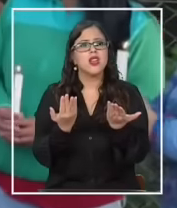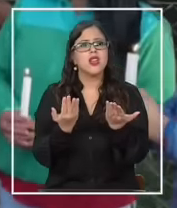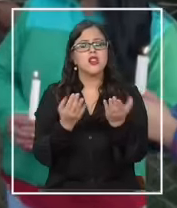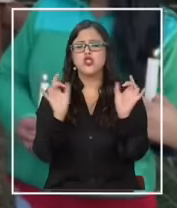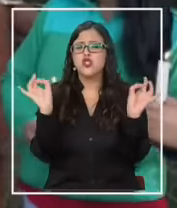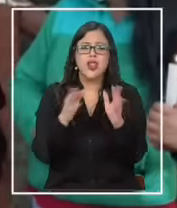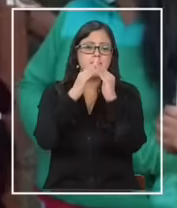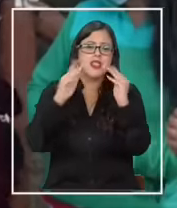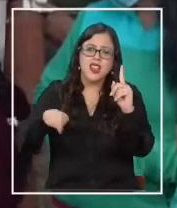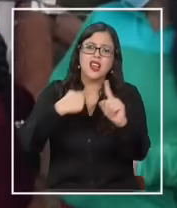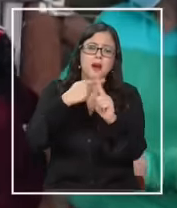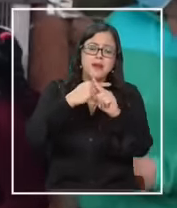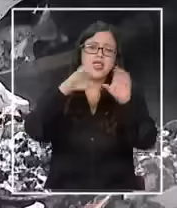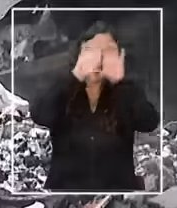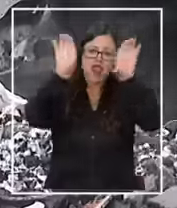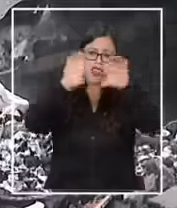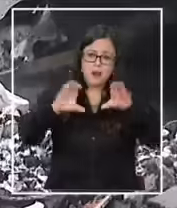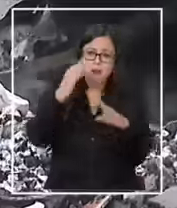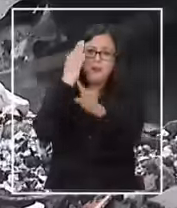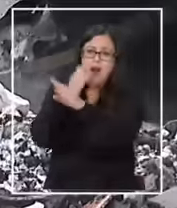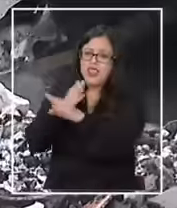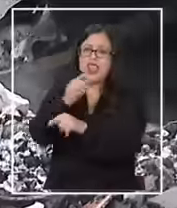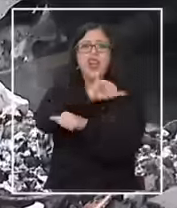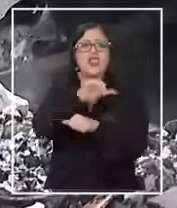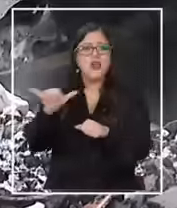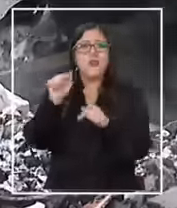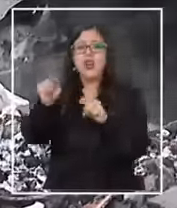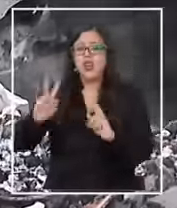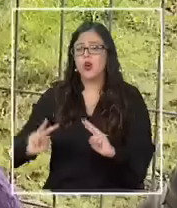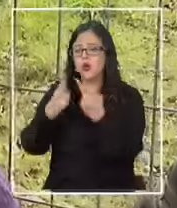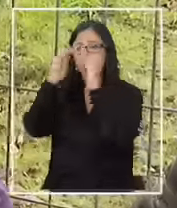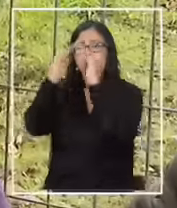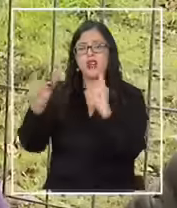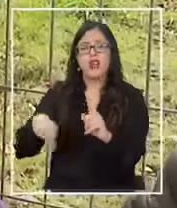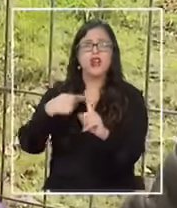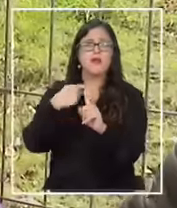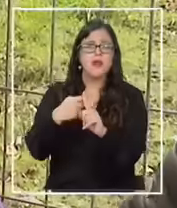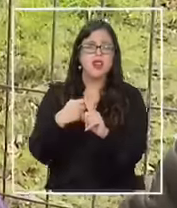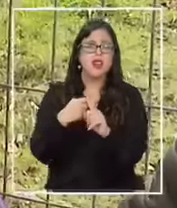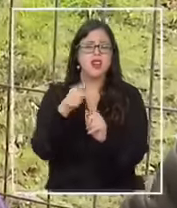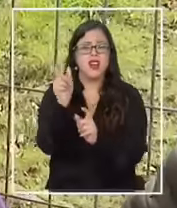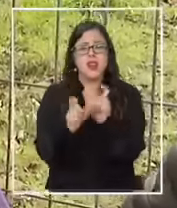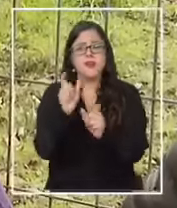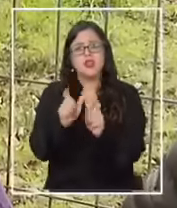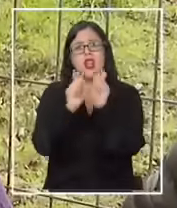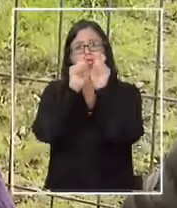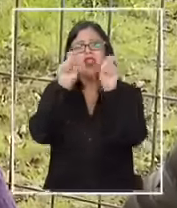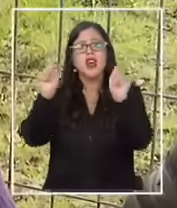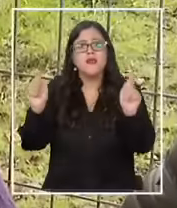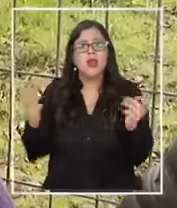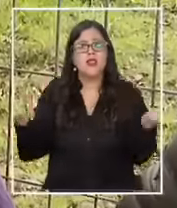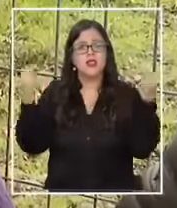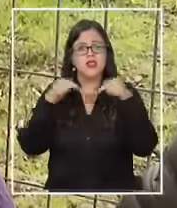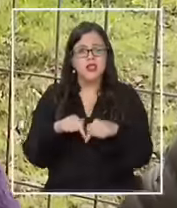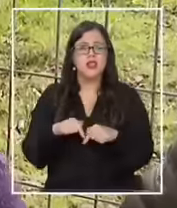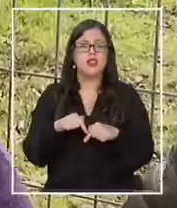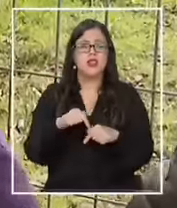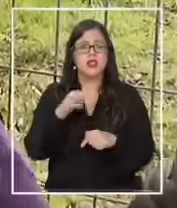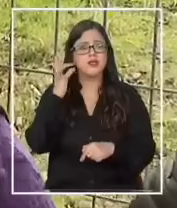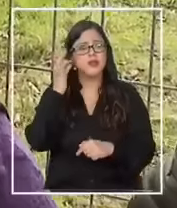madera todo de madera después vinieron a hacer esa capilla los chiquillos de campaña le vino a hacer